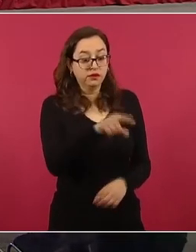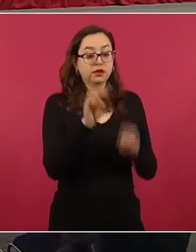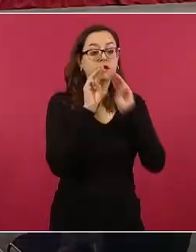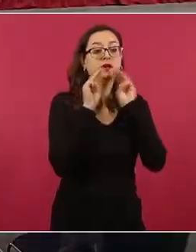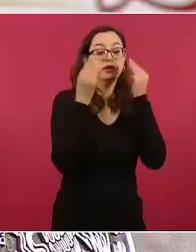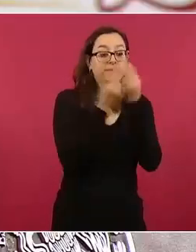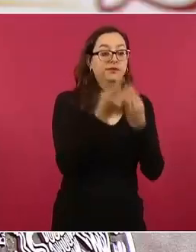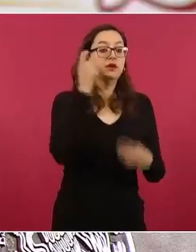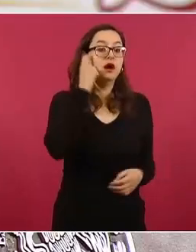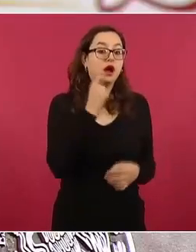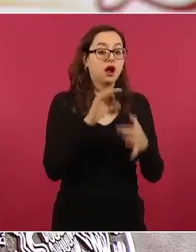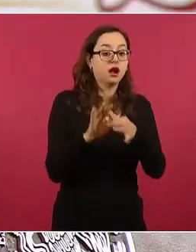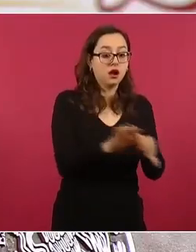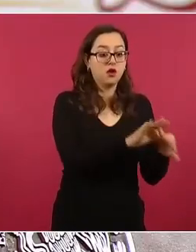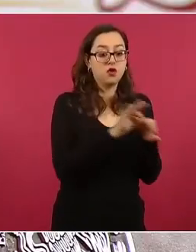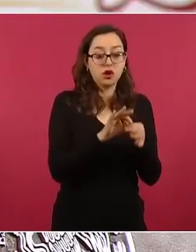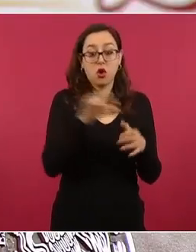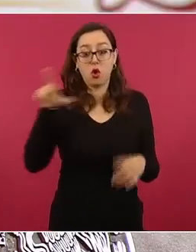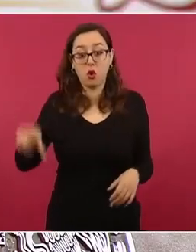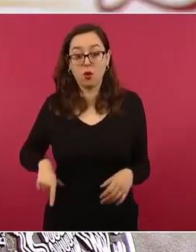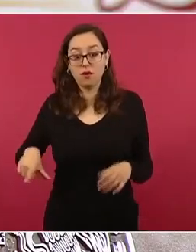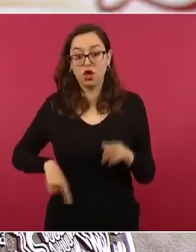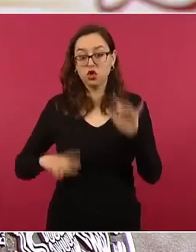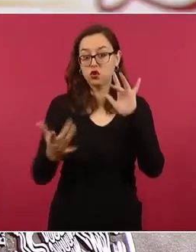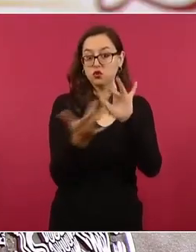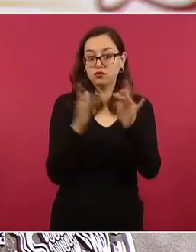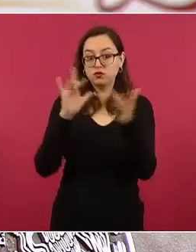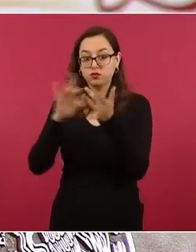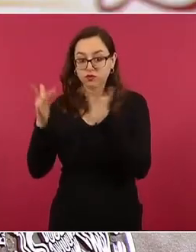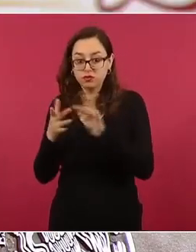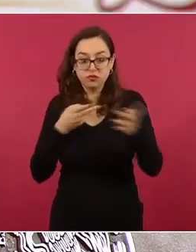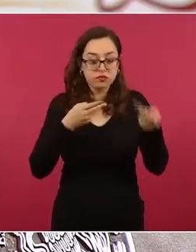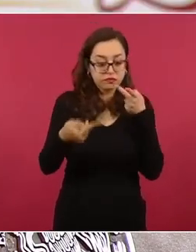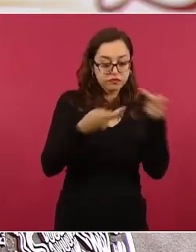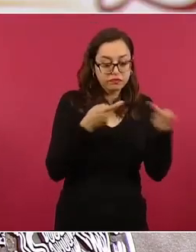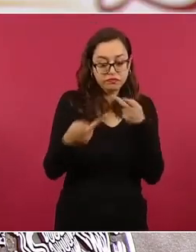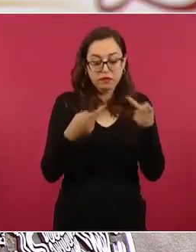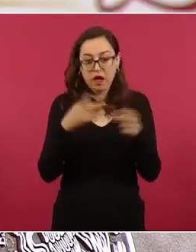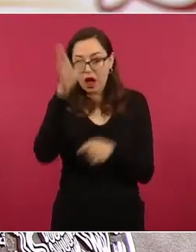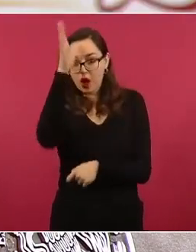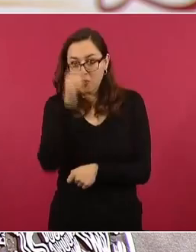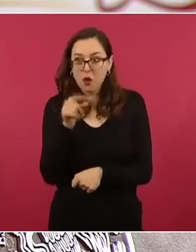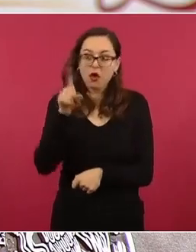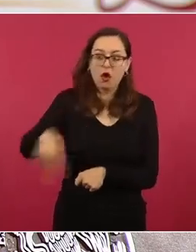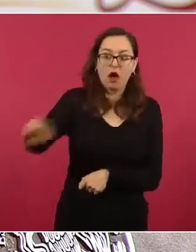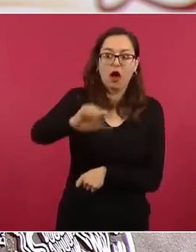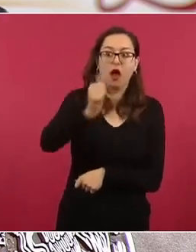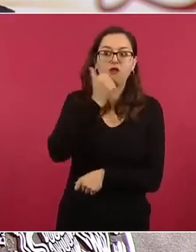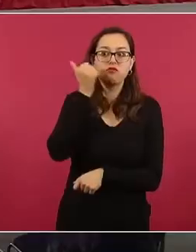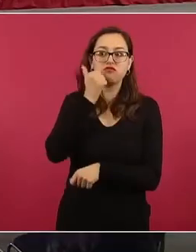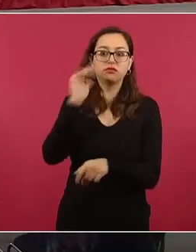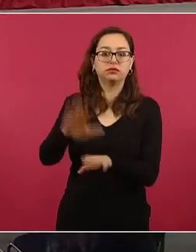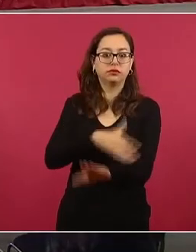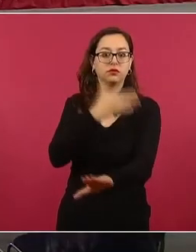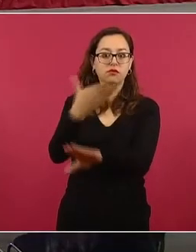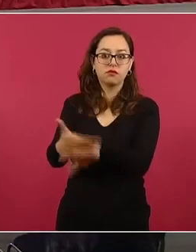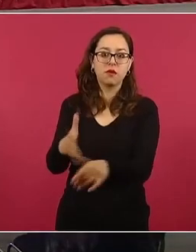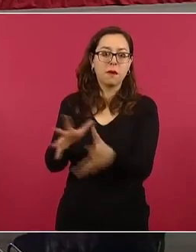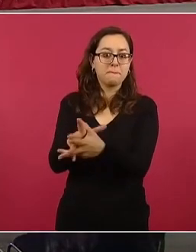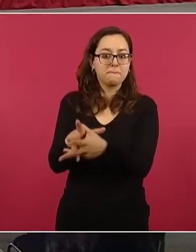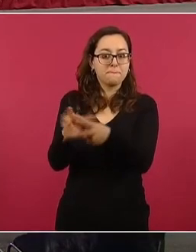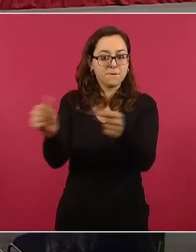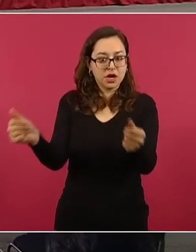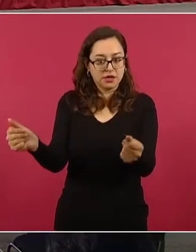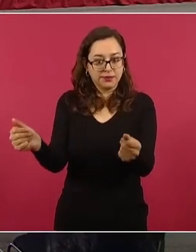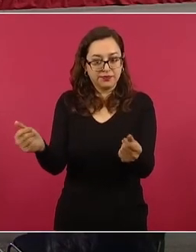la persecución, violencia, detención, desaparición de los muchachos. A partir de este